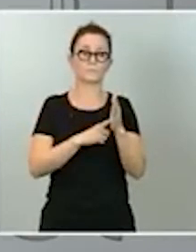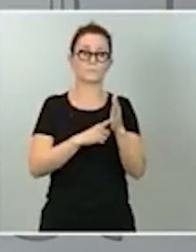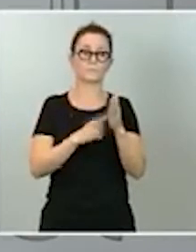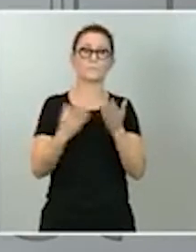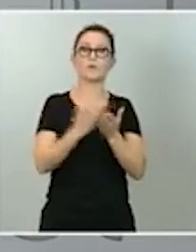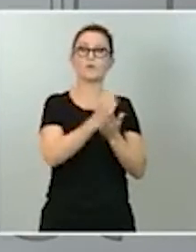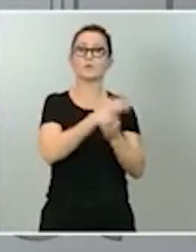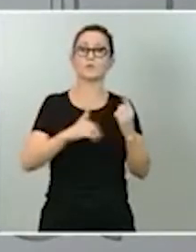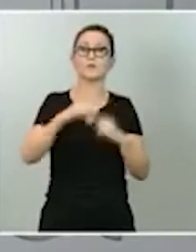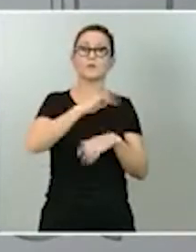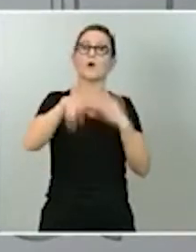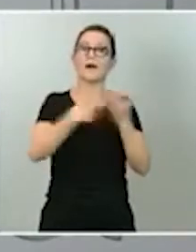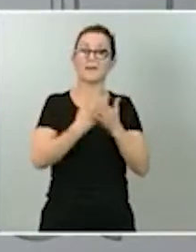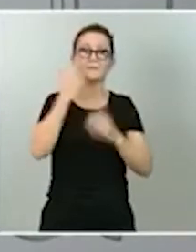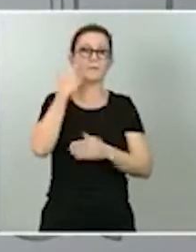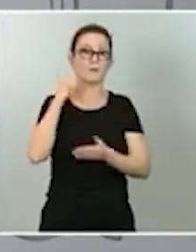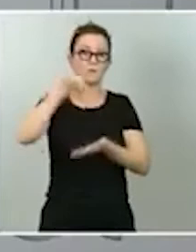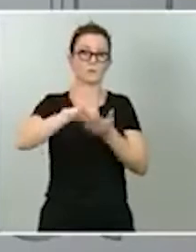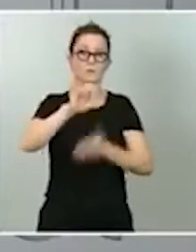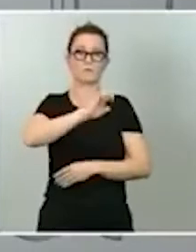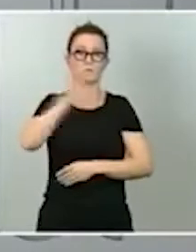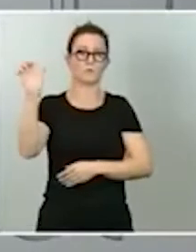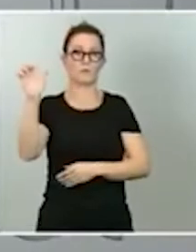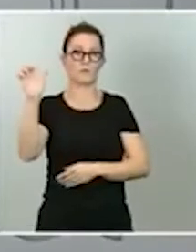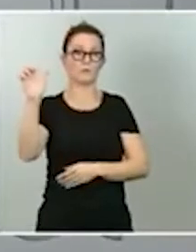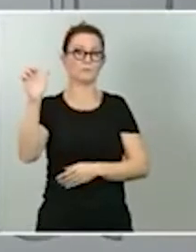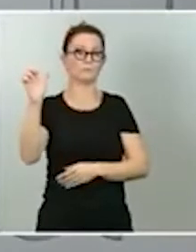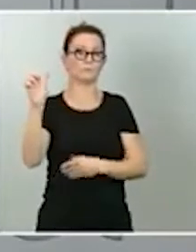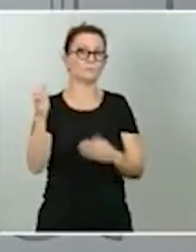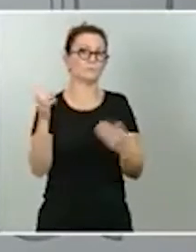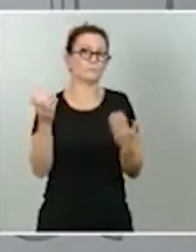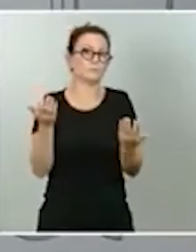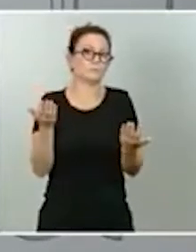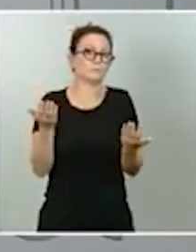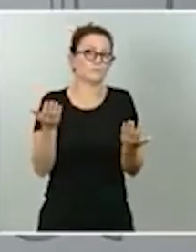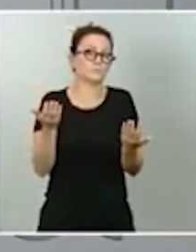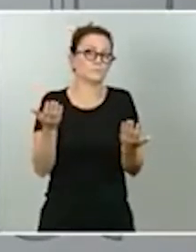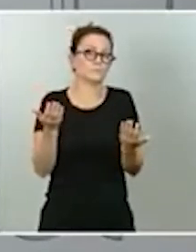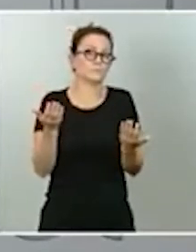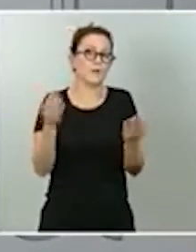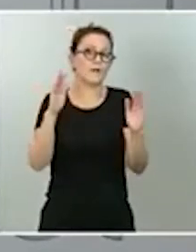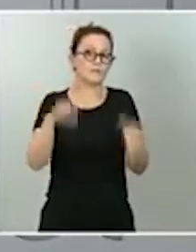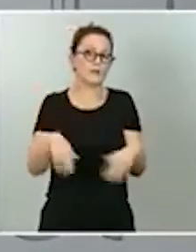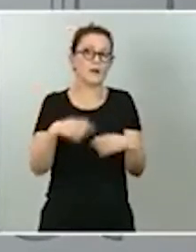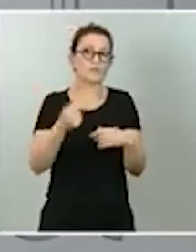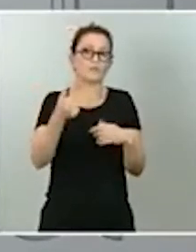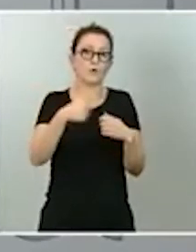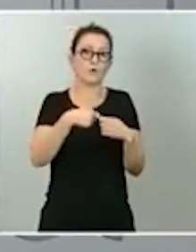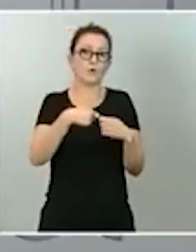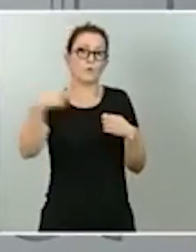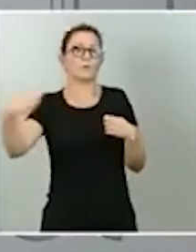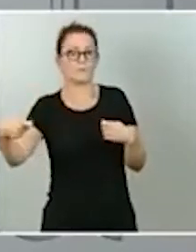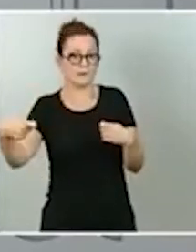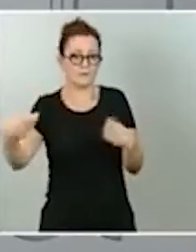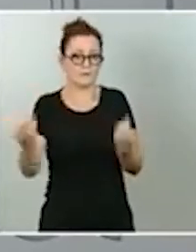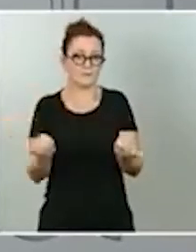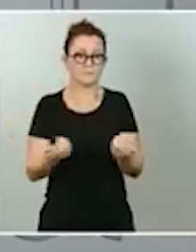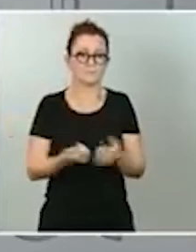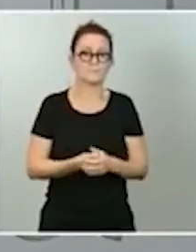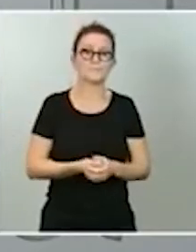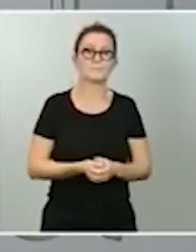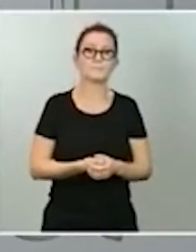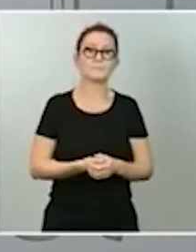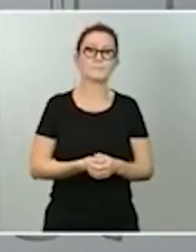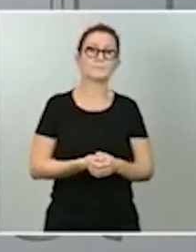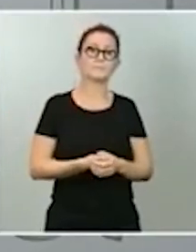Europeo, y, por tanto, ha sido, bueno, pues digamos que un poco más larga de lo que nos hubiera gustado la propia audiencia y las propias